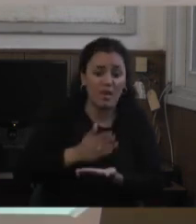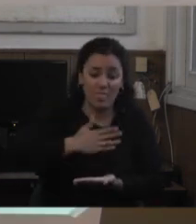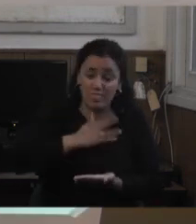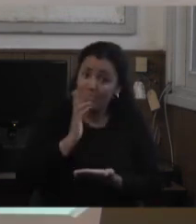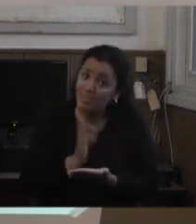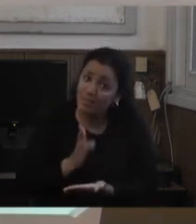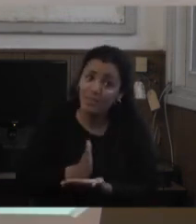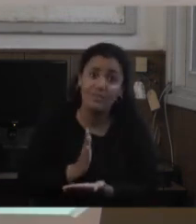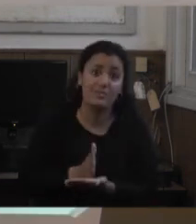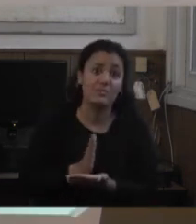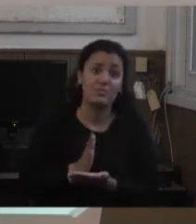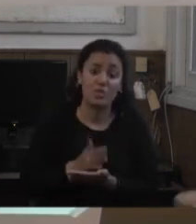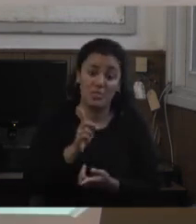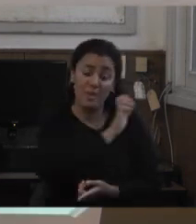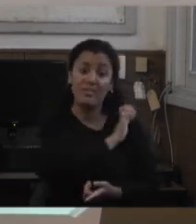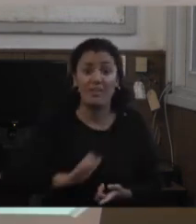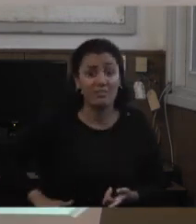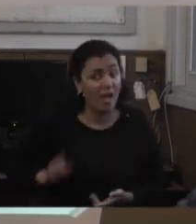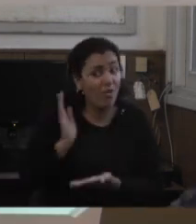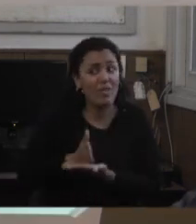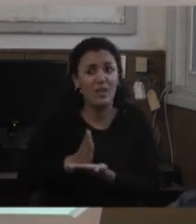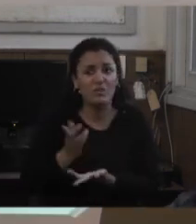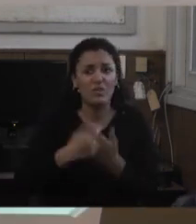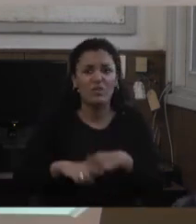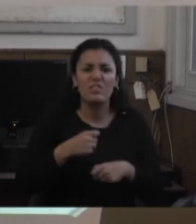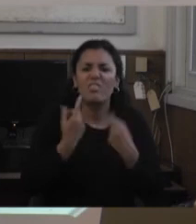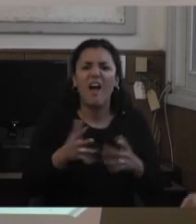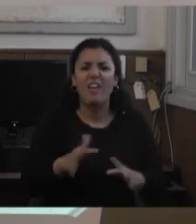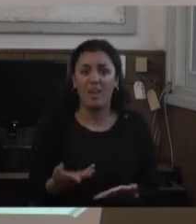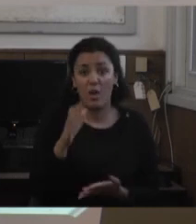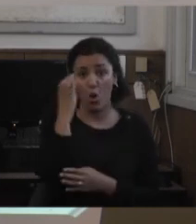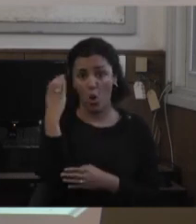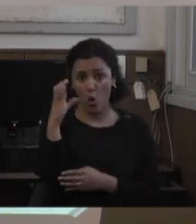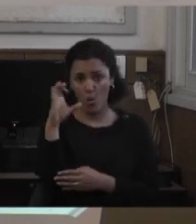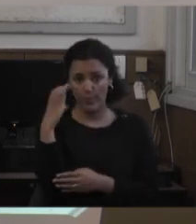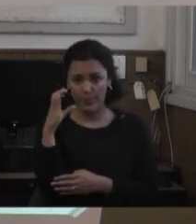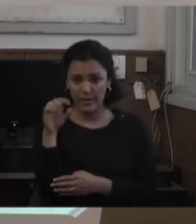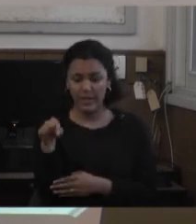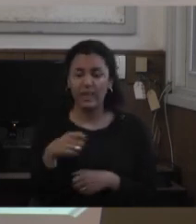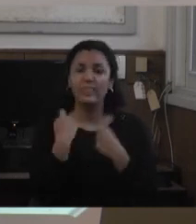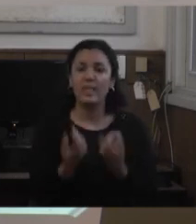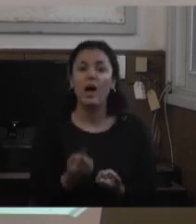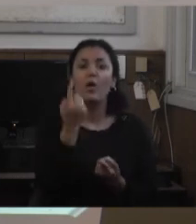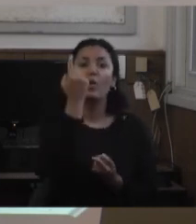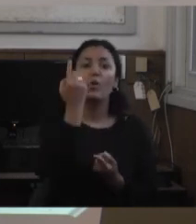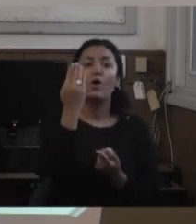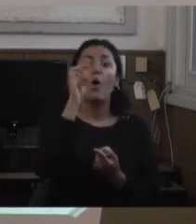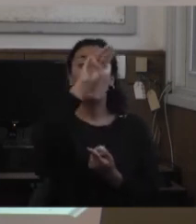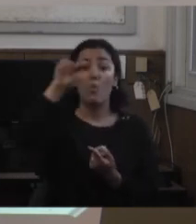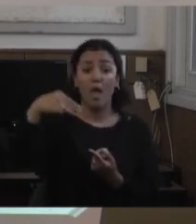un deber del Estado qué cosas tenemos para aportarles como red Colombia algo que aporta es una página un portal